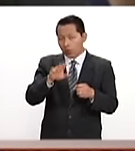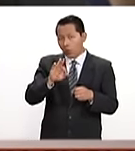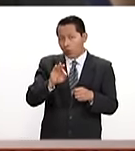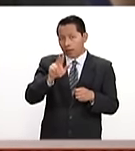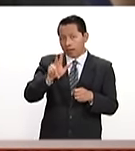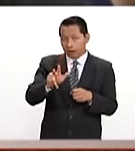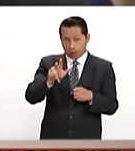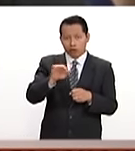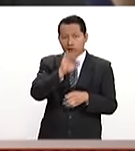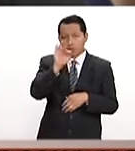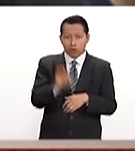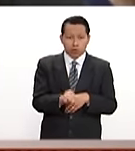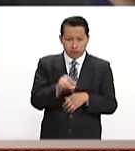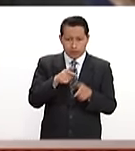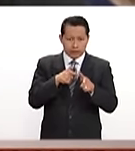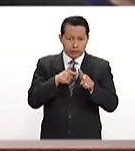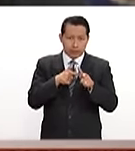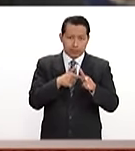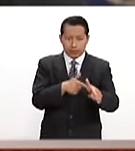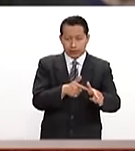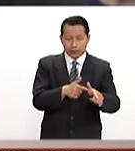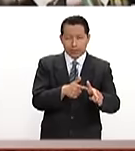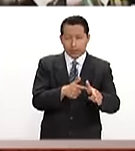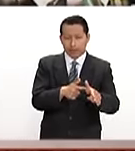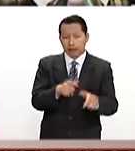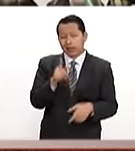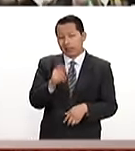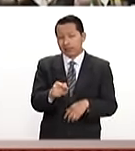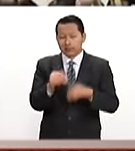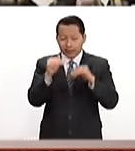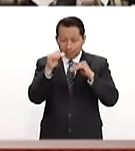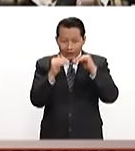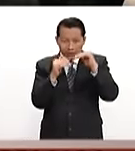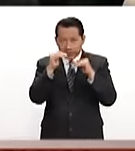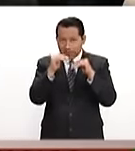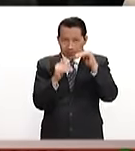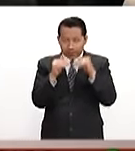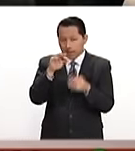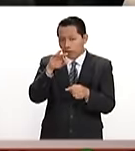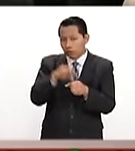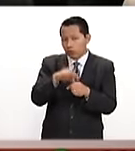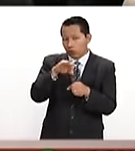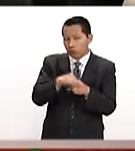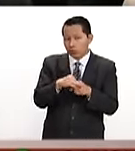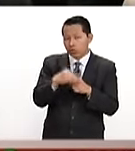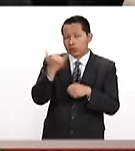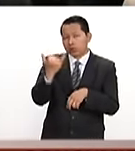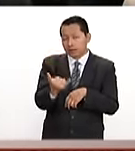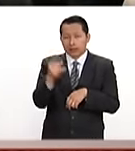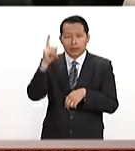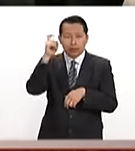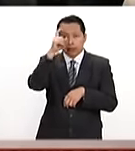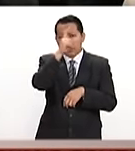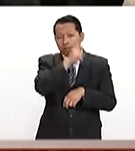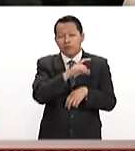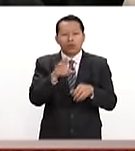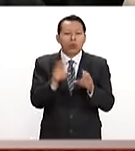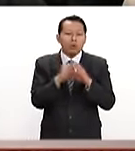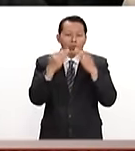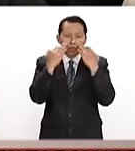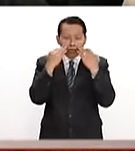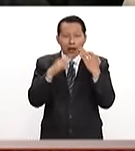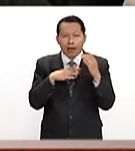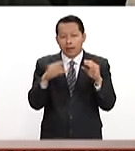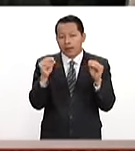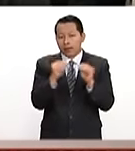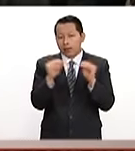por la permanencia. Entonces, las diferencias en términos de votos y las complicaciones que se están observando en las